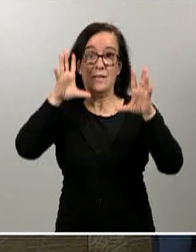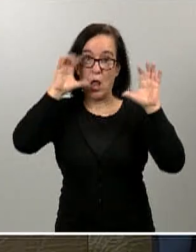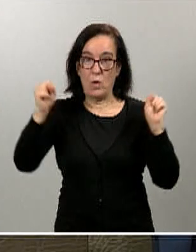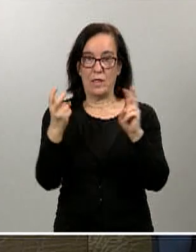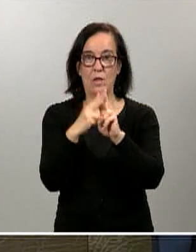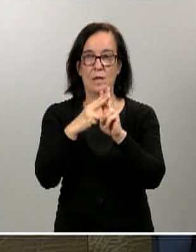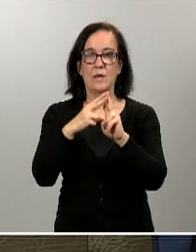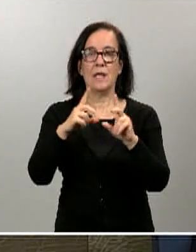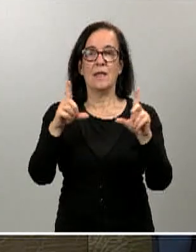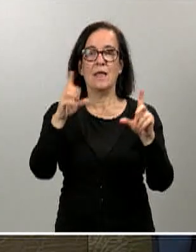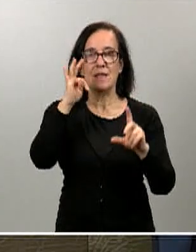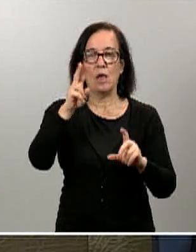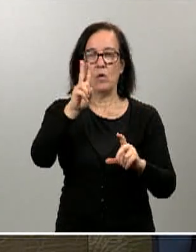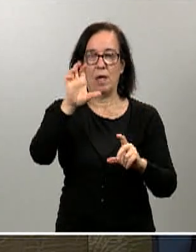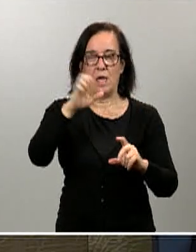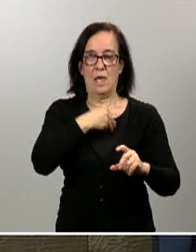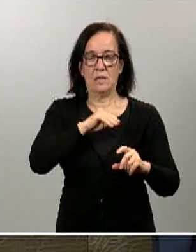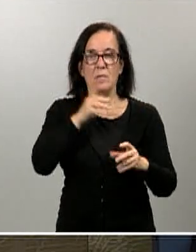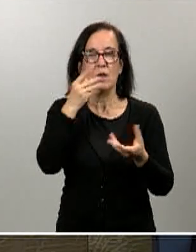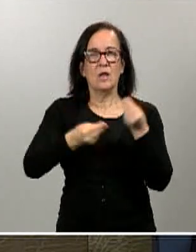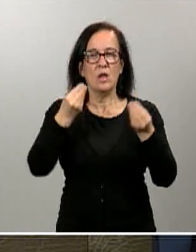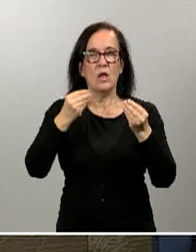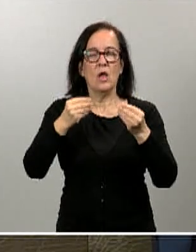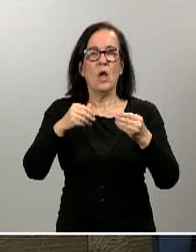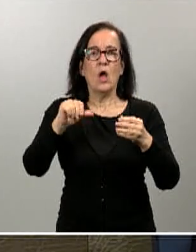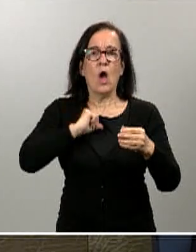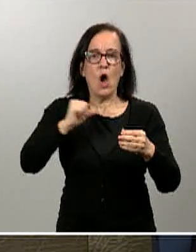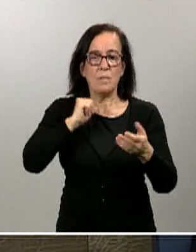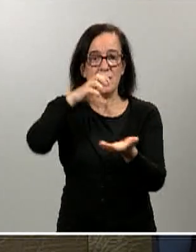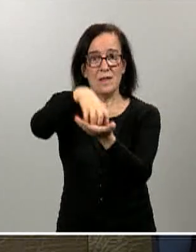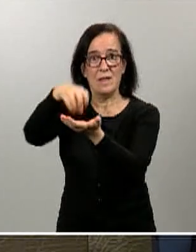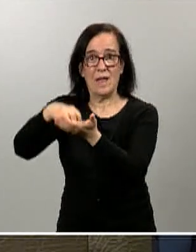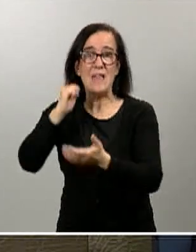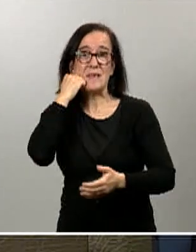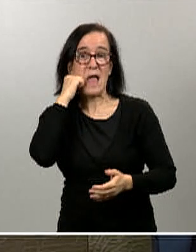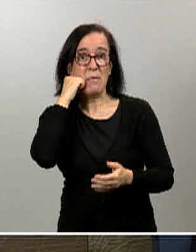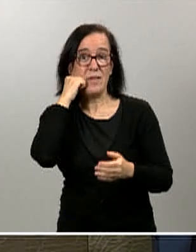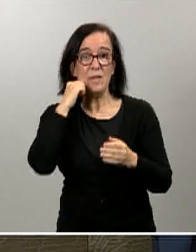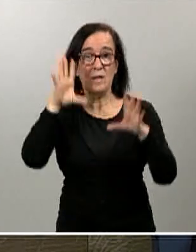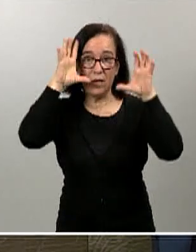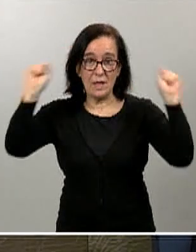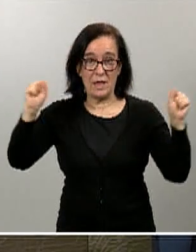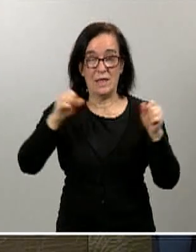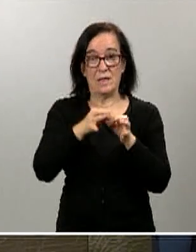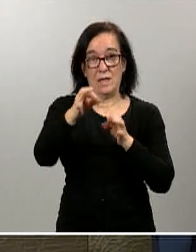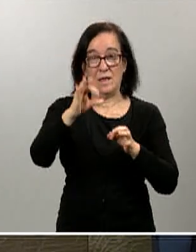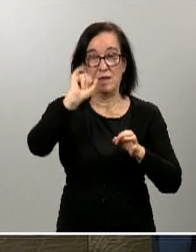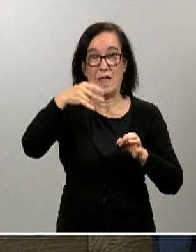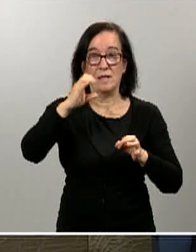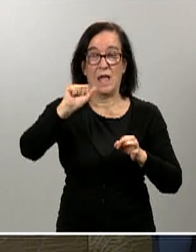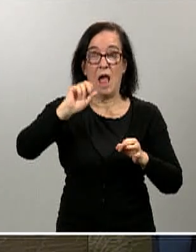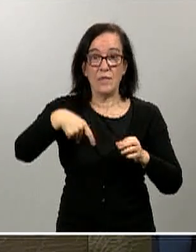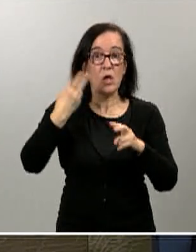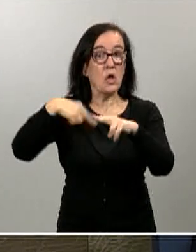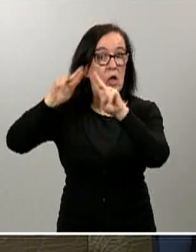Española pregunta qué ocurre con los hospitales montados por militares y Guardia Civil en Sabadell y San Andreu de la Barca. ¿Ha frenado la Generalitat su puesta en marcha?